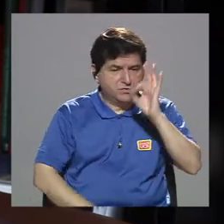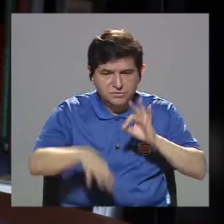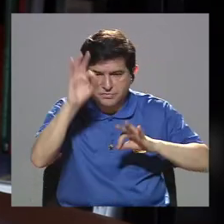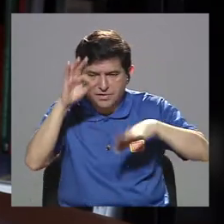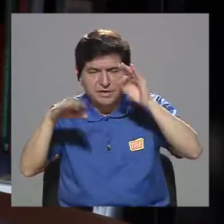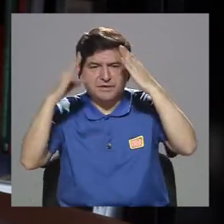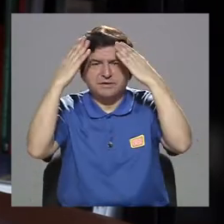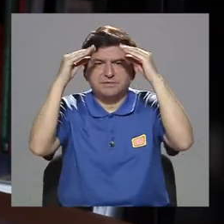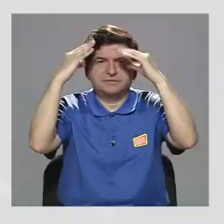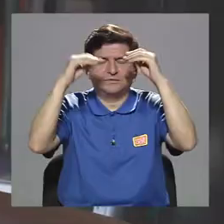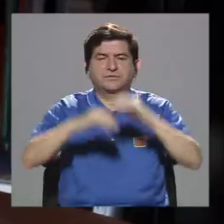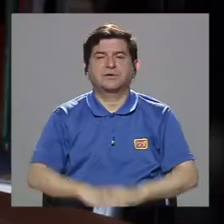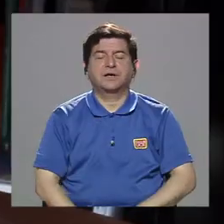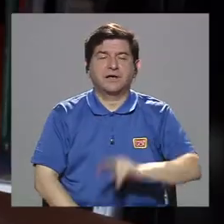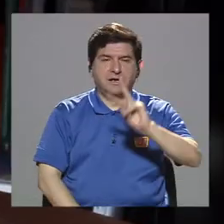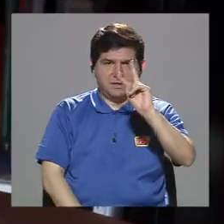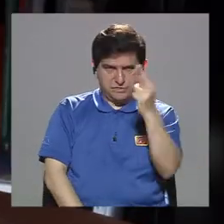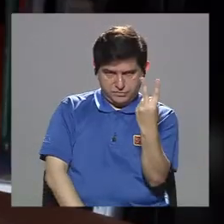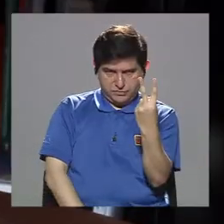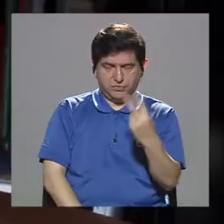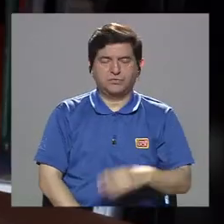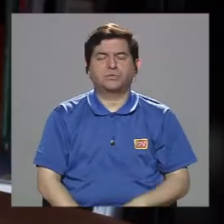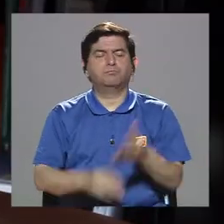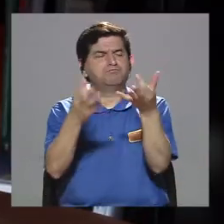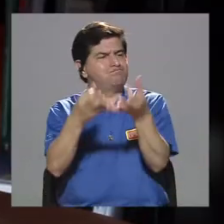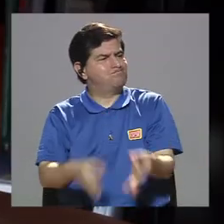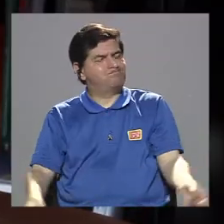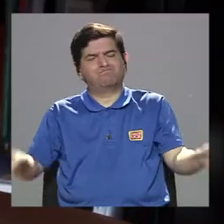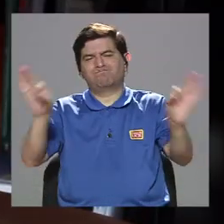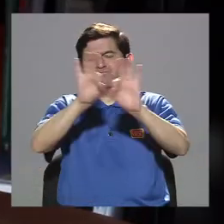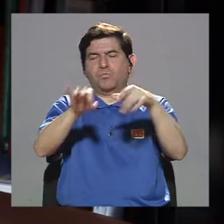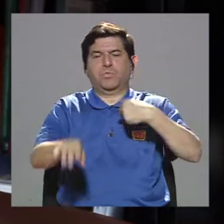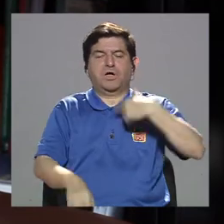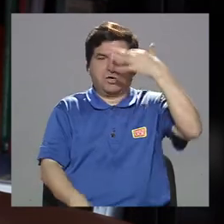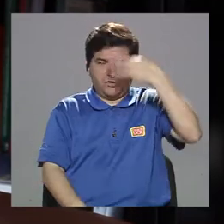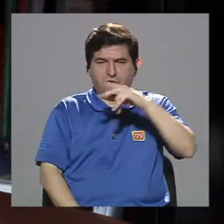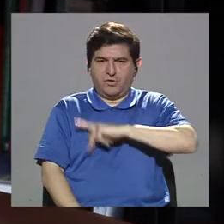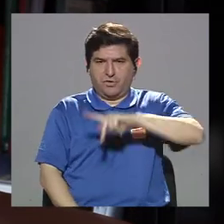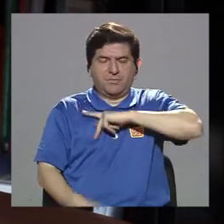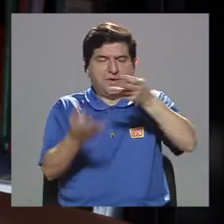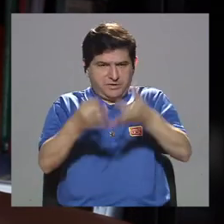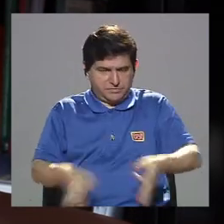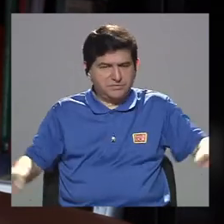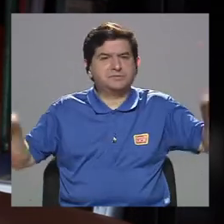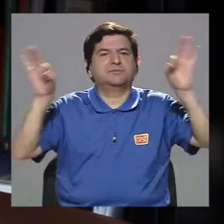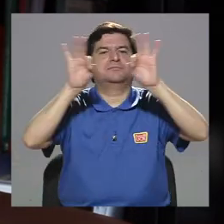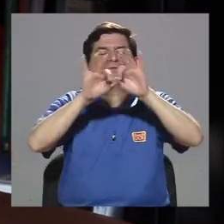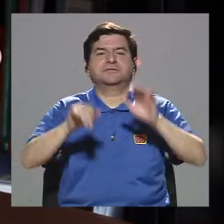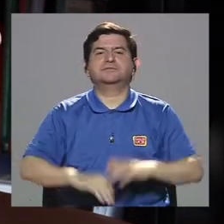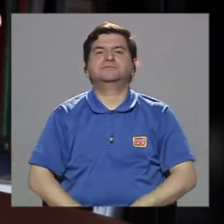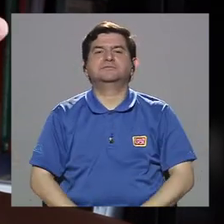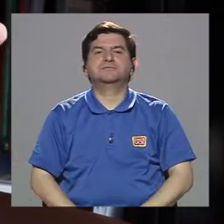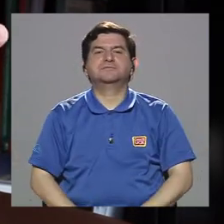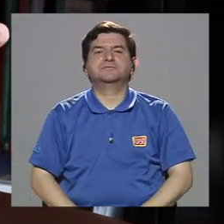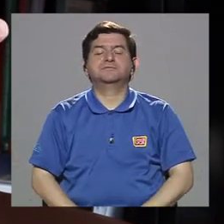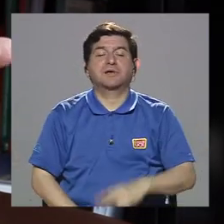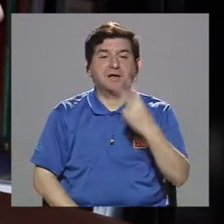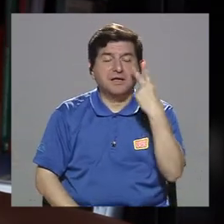seleccionar la información. El segundo punto que es importante, que me parece personalmente importante, es